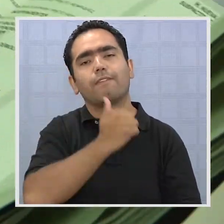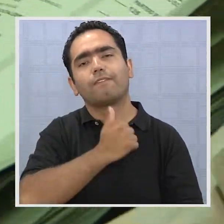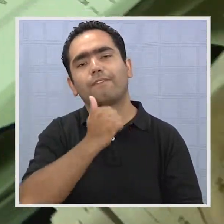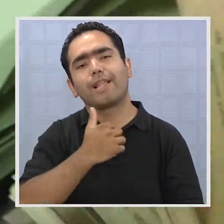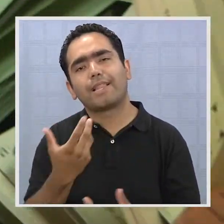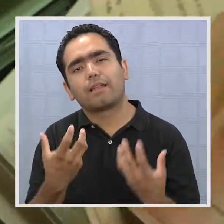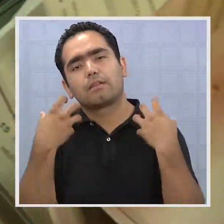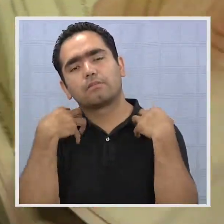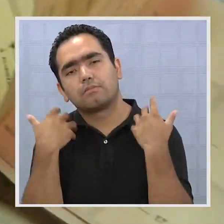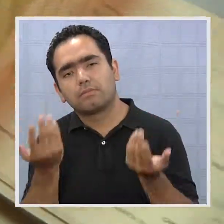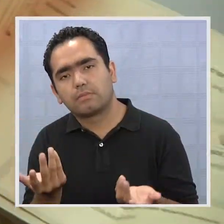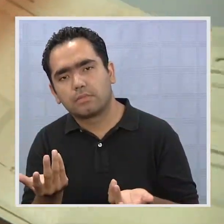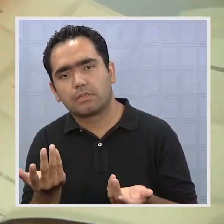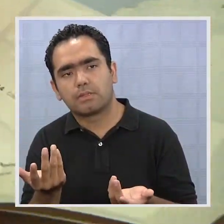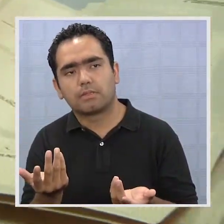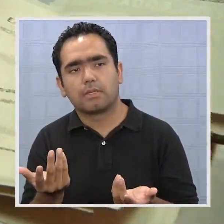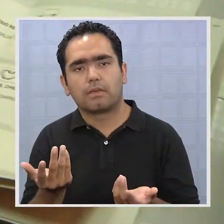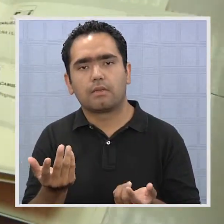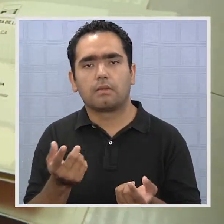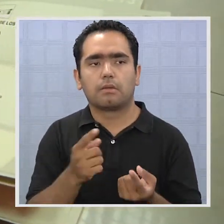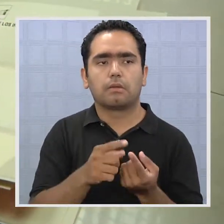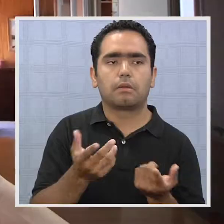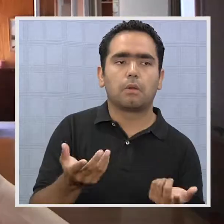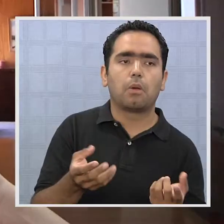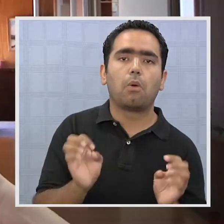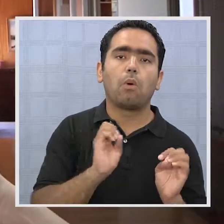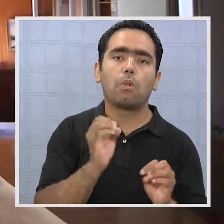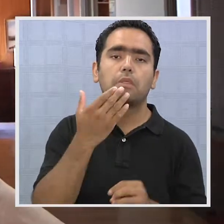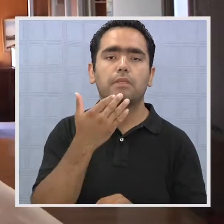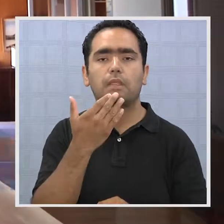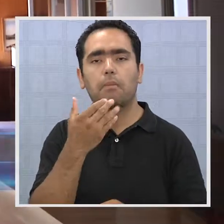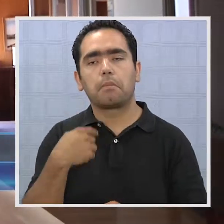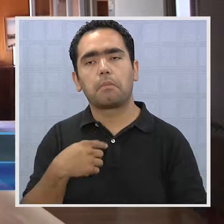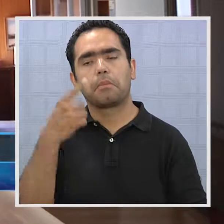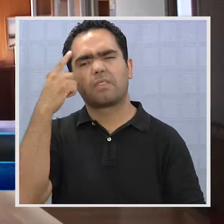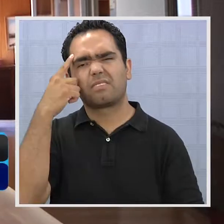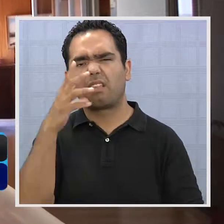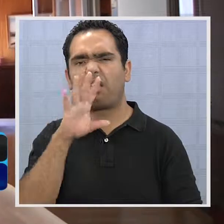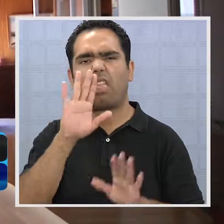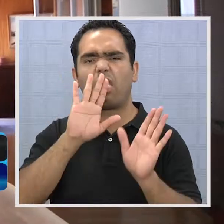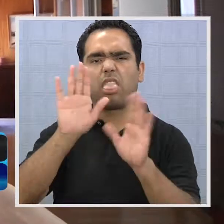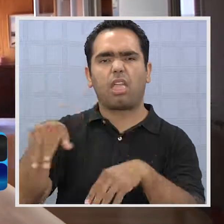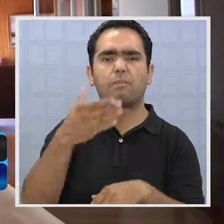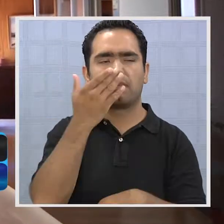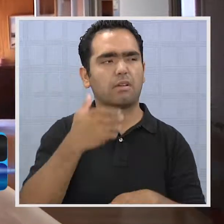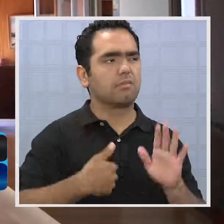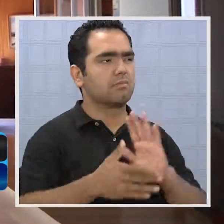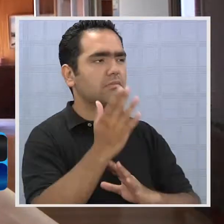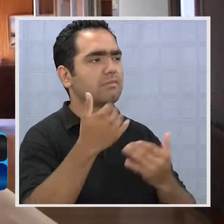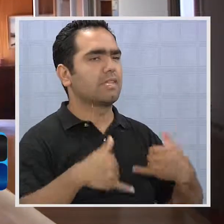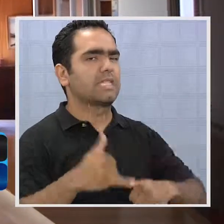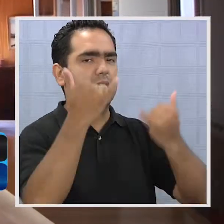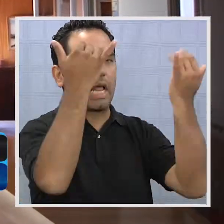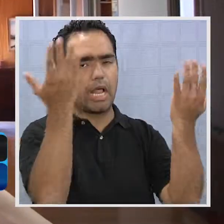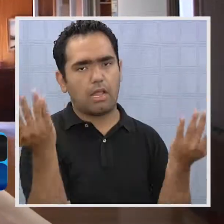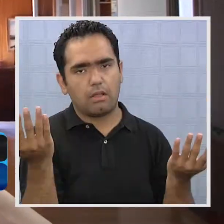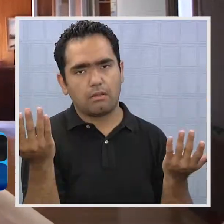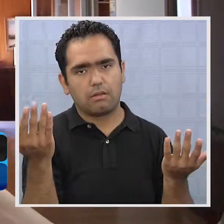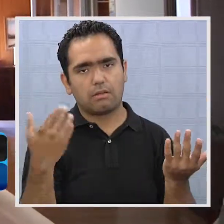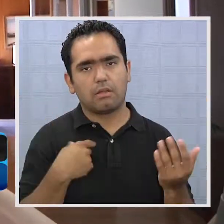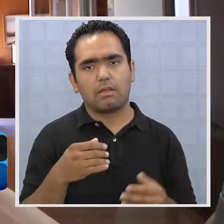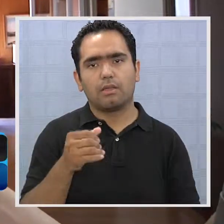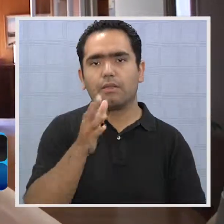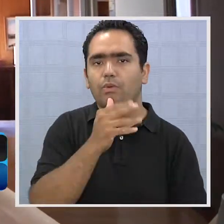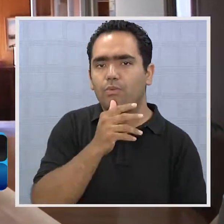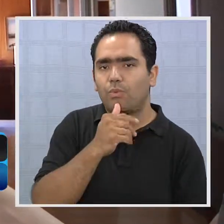una falta de compromiso, encontrar que hay cosas más entretenidas que hacer ese día, el no